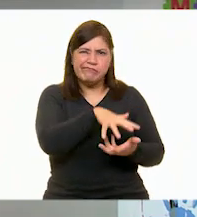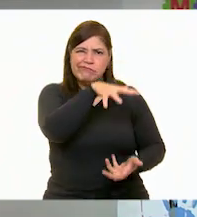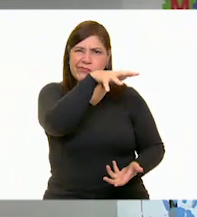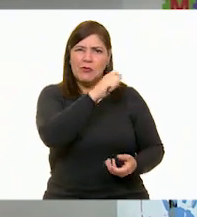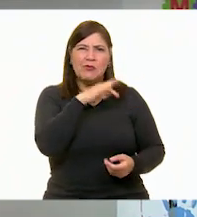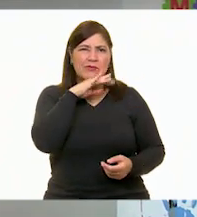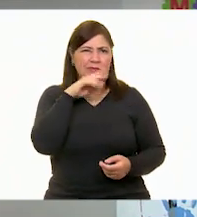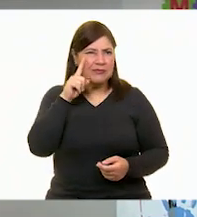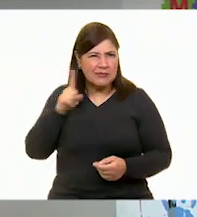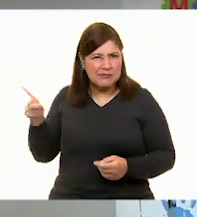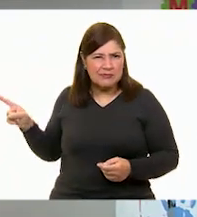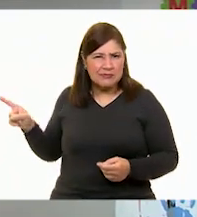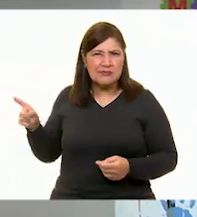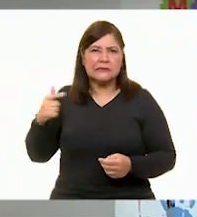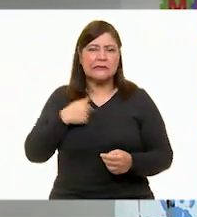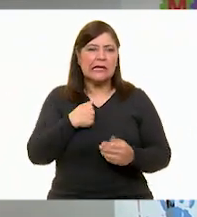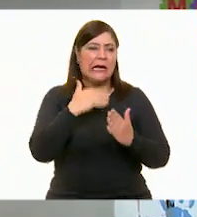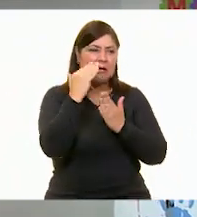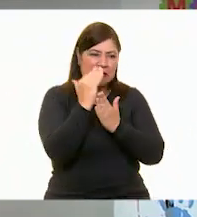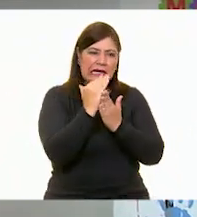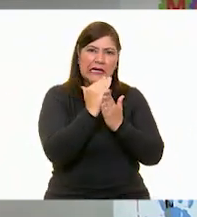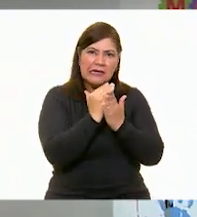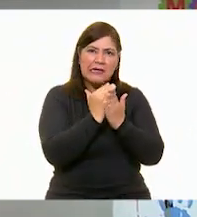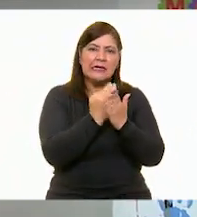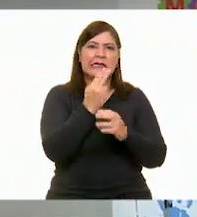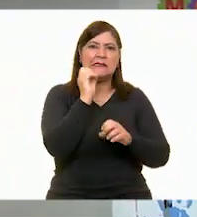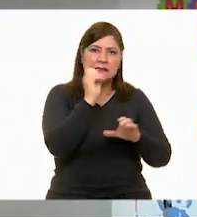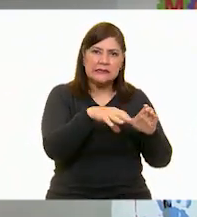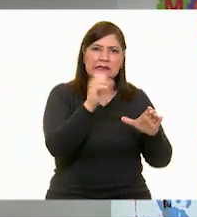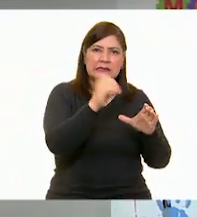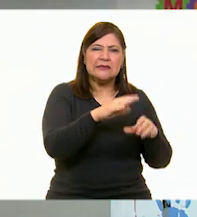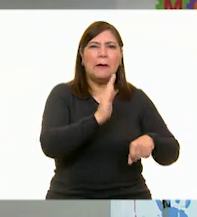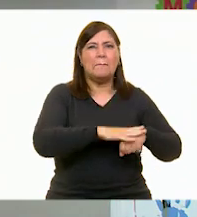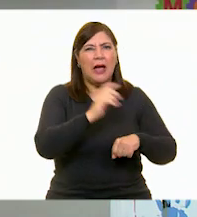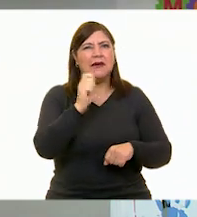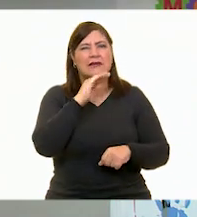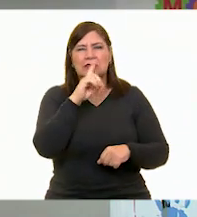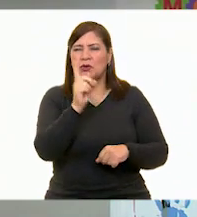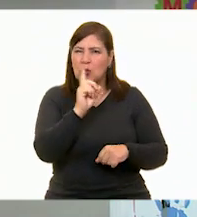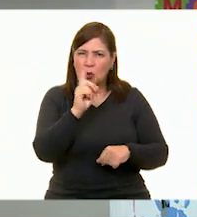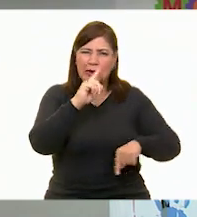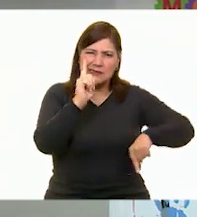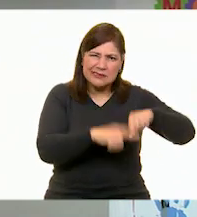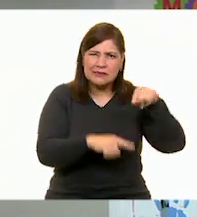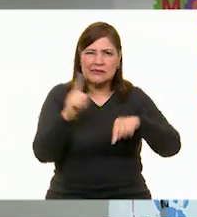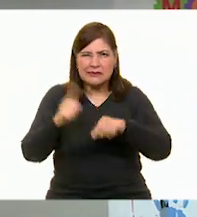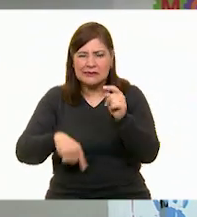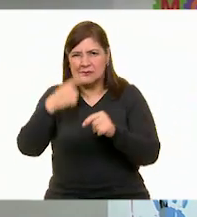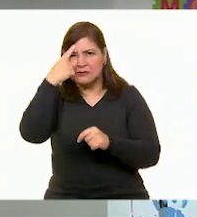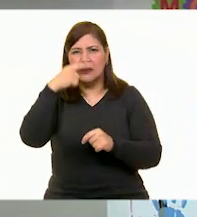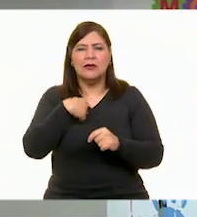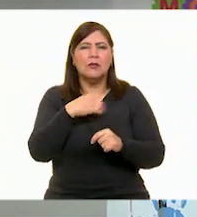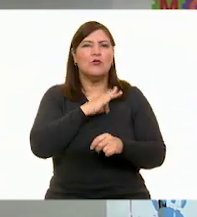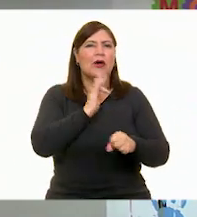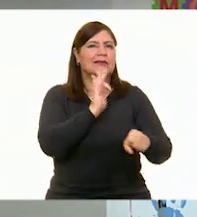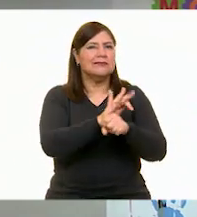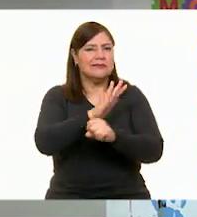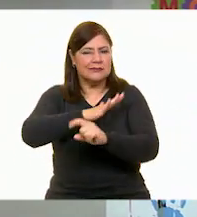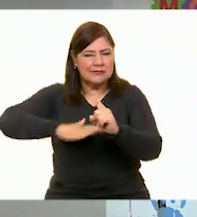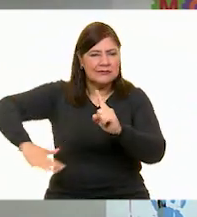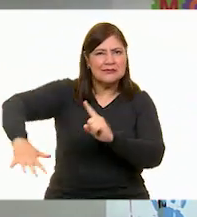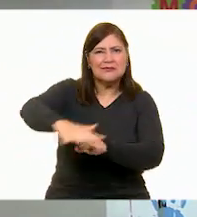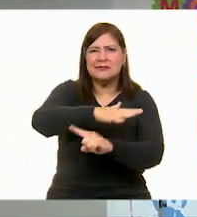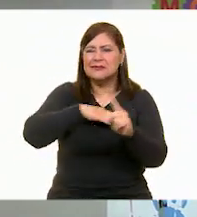Yo intento reducir los desechos, de verdad. He tratado de cambiar mis hábitos y muchas cosas en mi casa para proteger el medio ambiente,